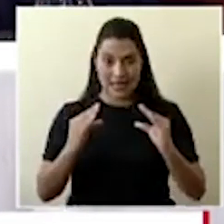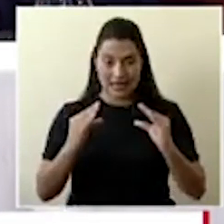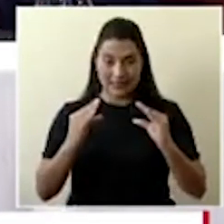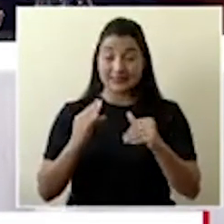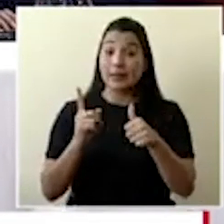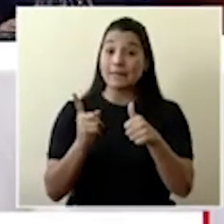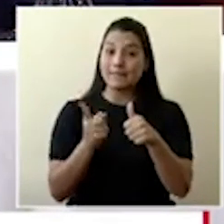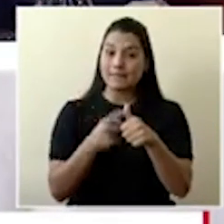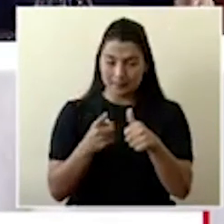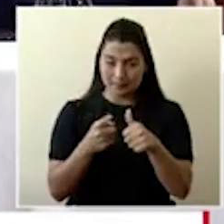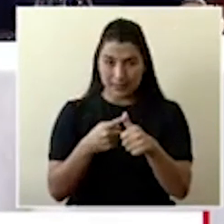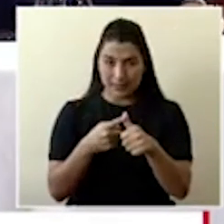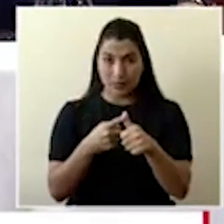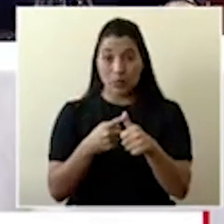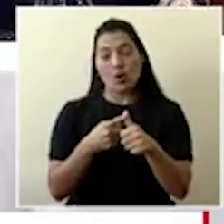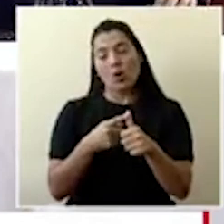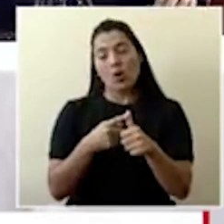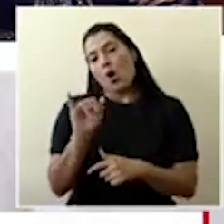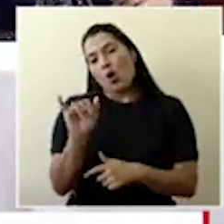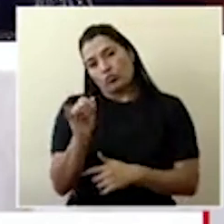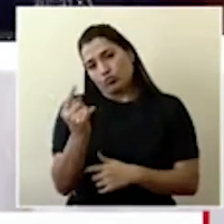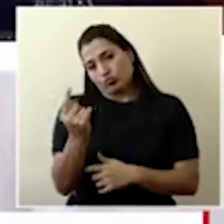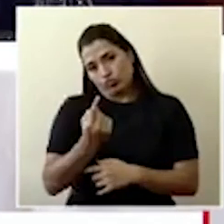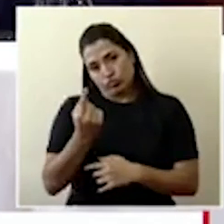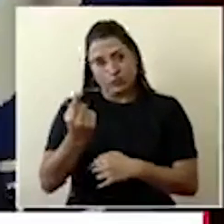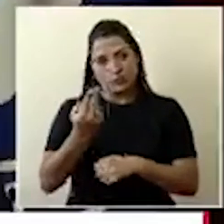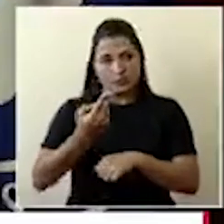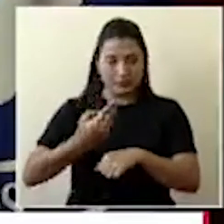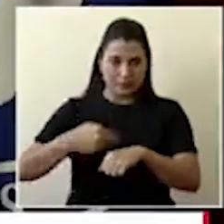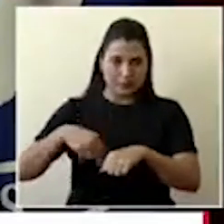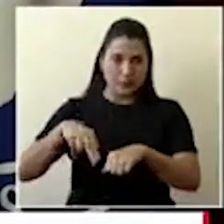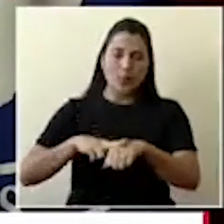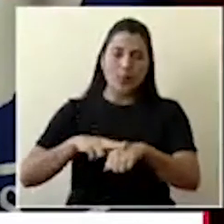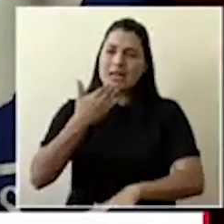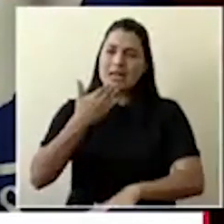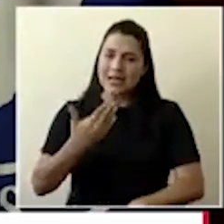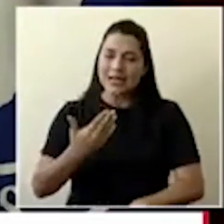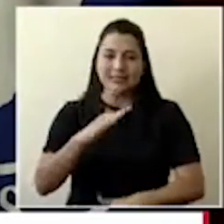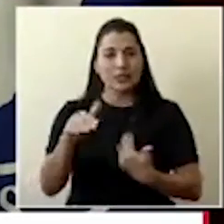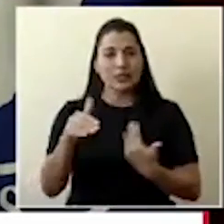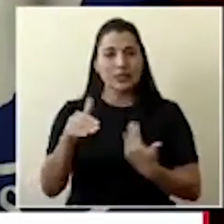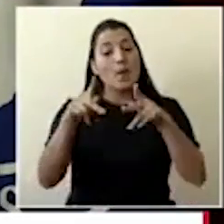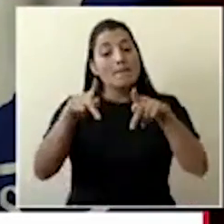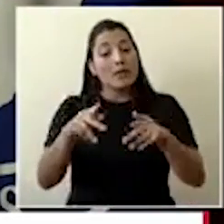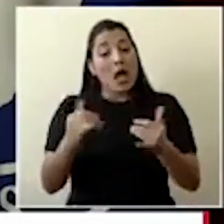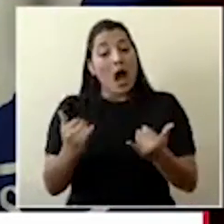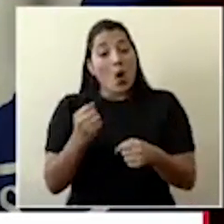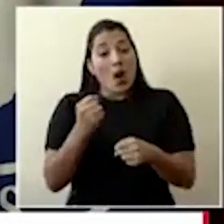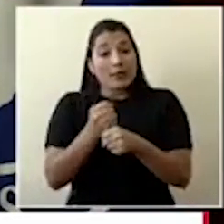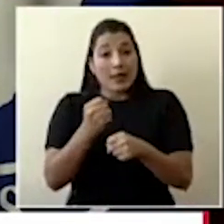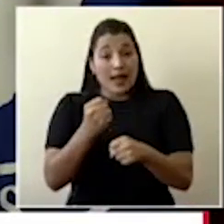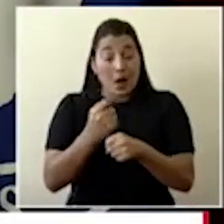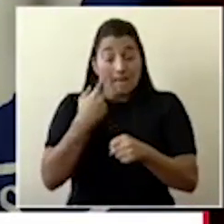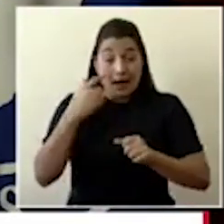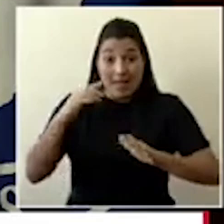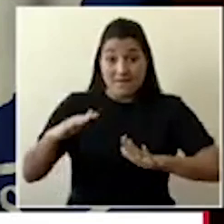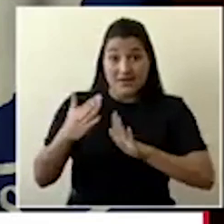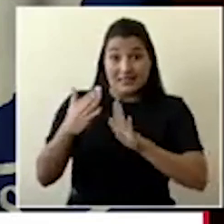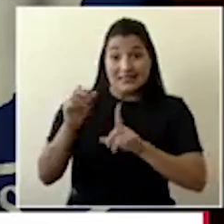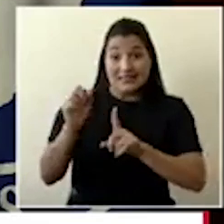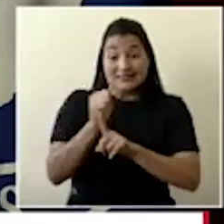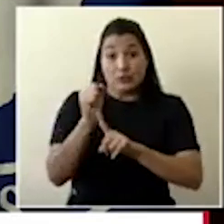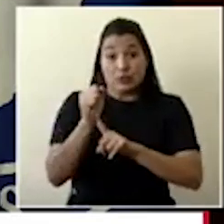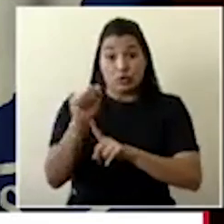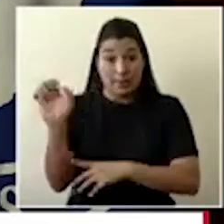instancia, y como es usual, agradecer a todas las personas que están trabajando activamente en esta situación de emergencia, tanto